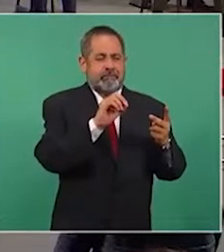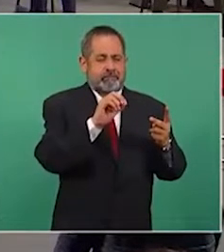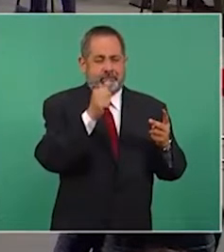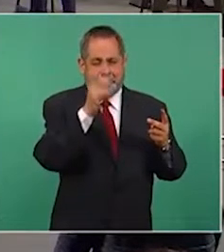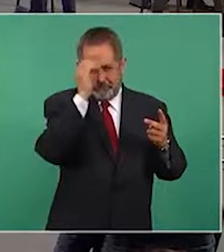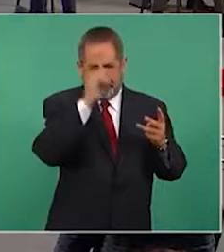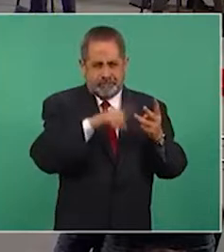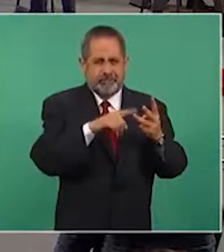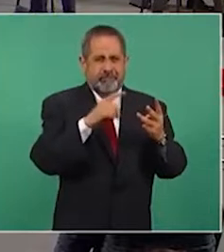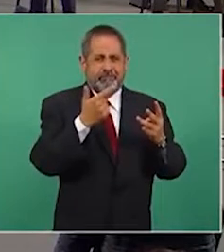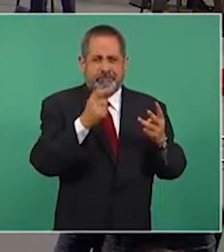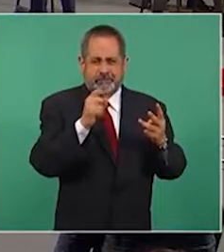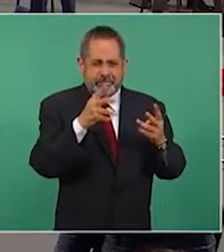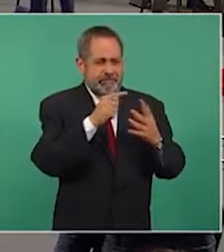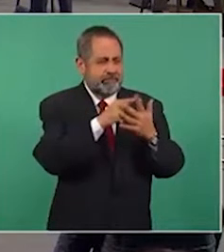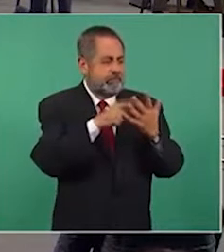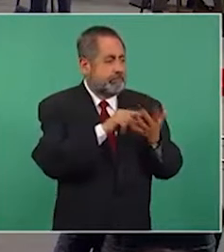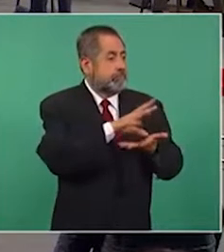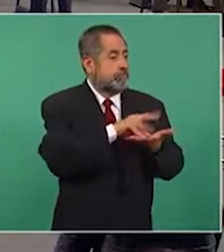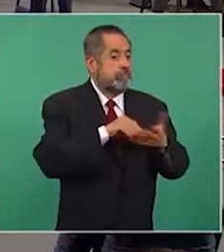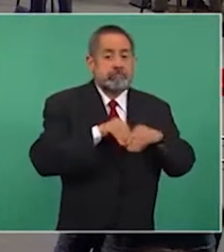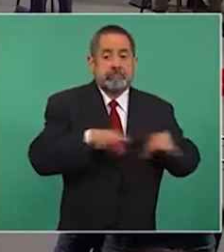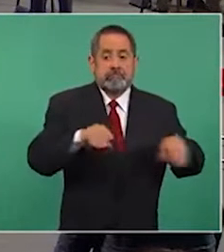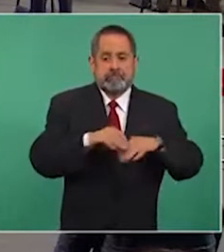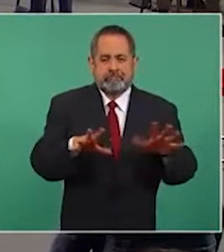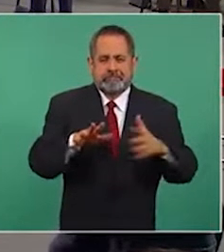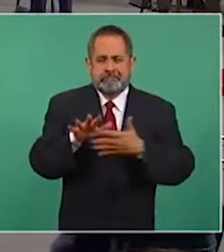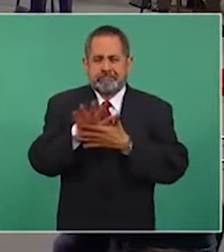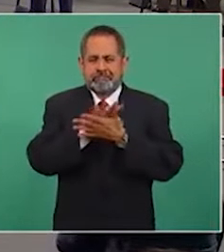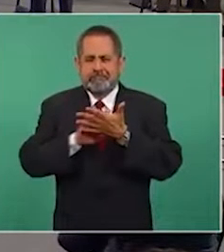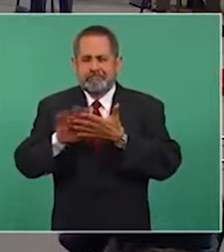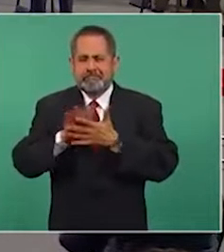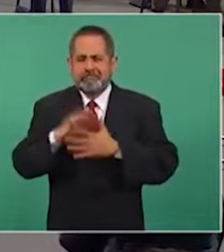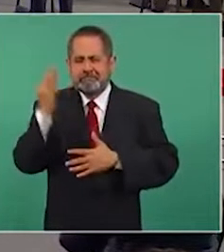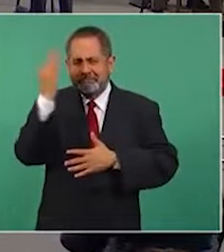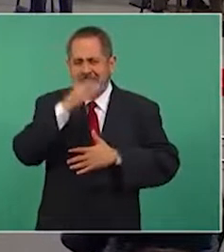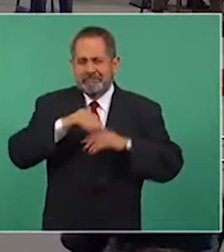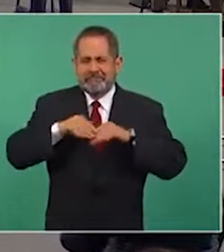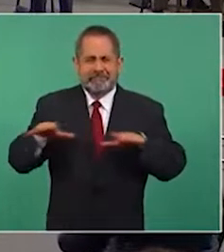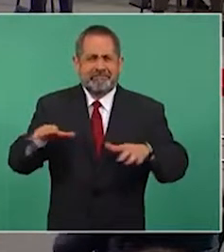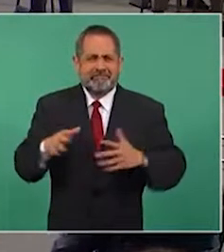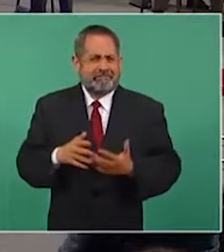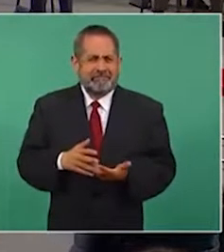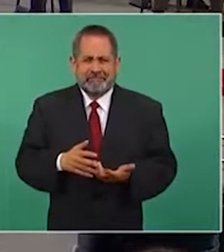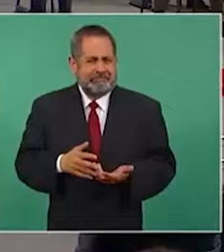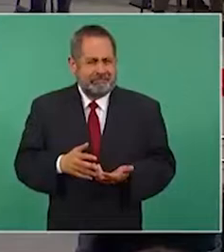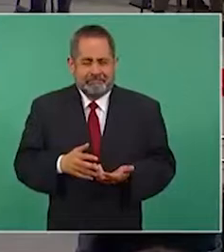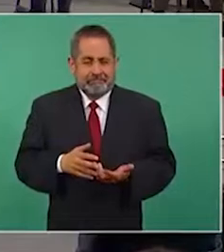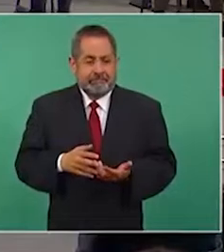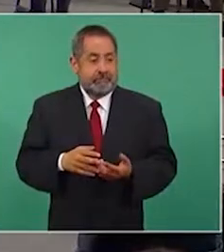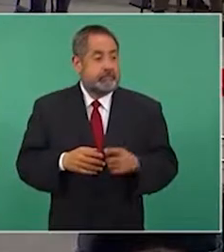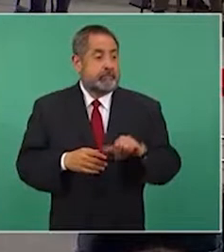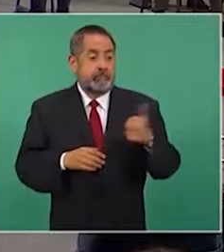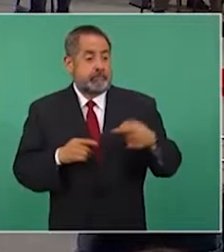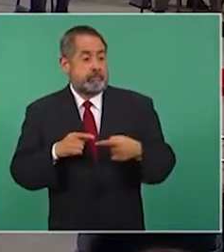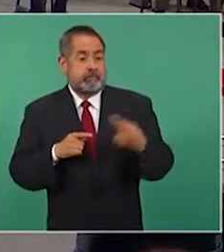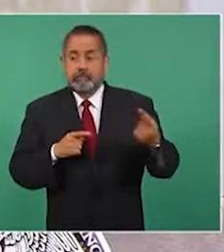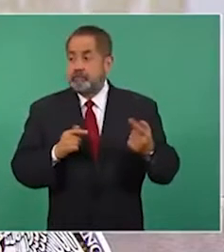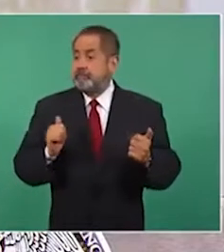724. Esa desinformación fue aprovechada por figuras de la oposición